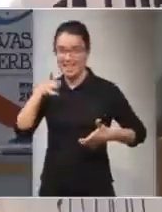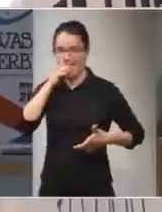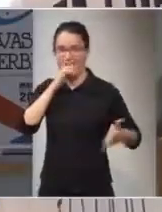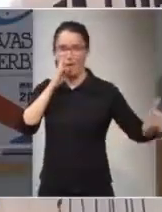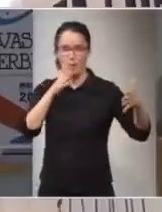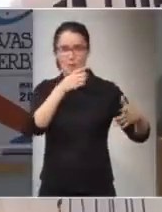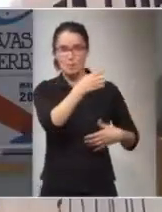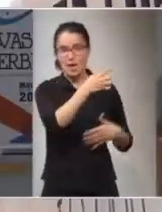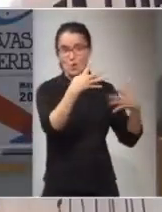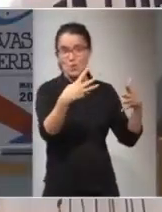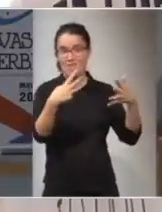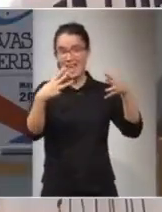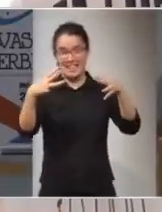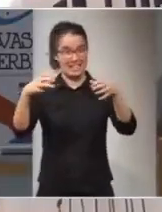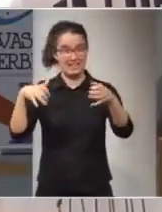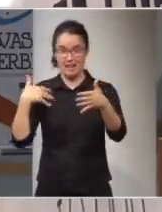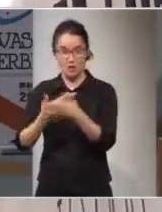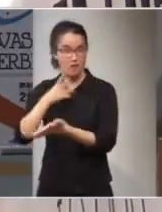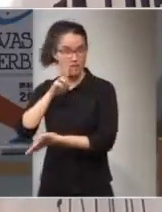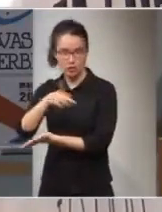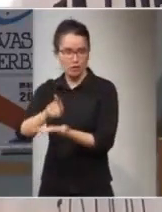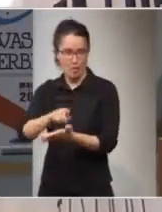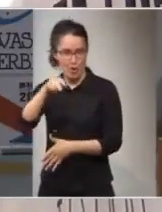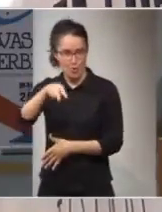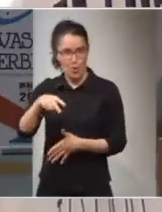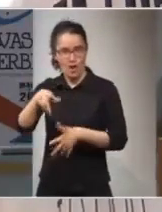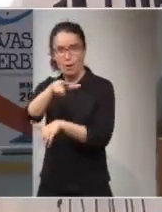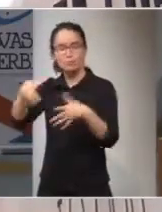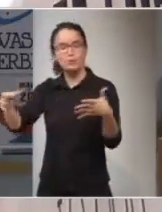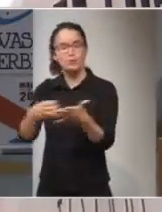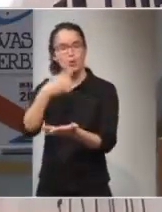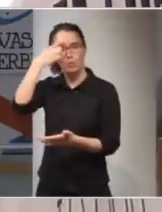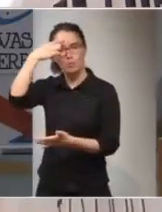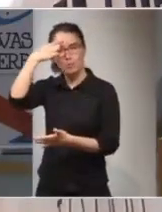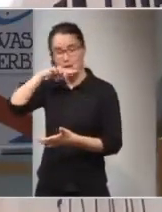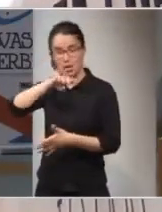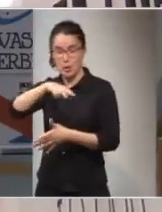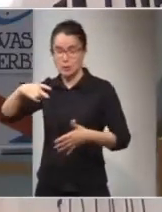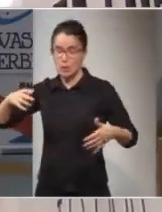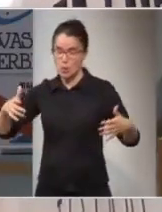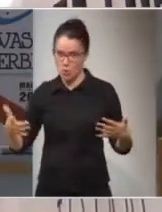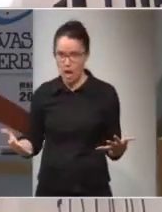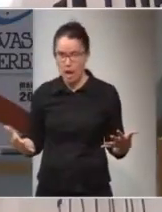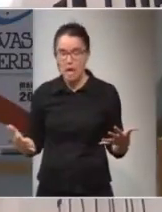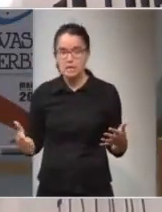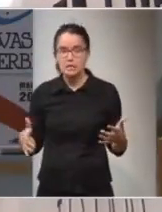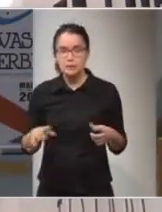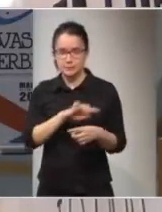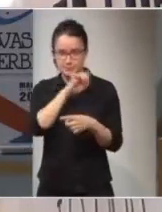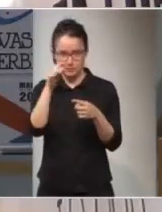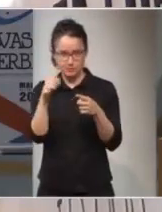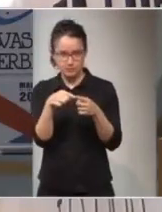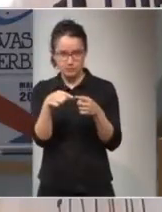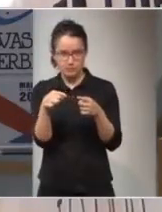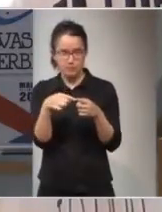años 30 del siglo pasado y todos sabemos cómo fue el resultado. En primer lugar,